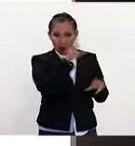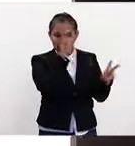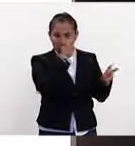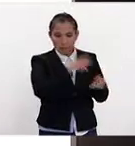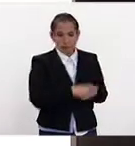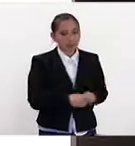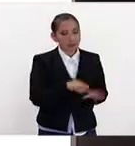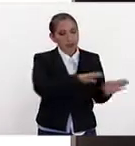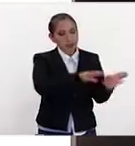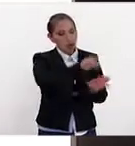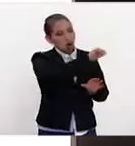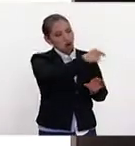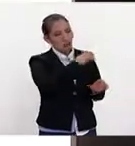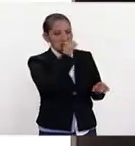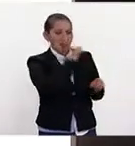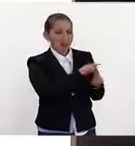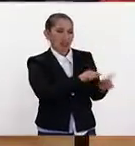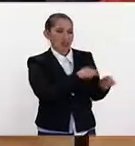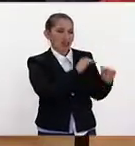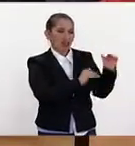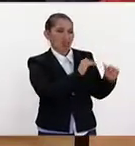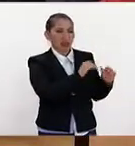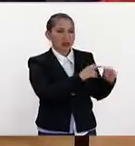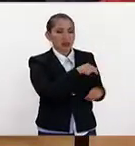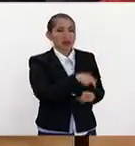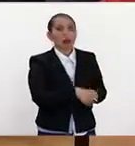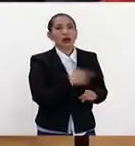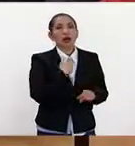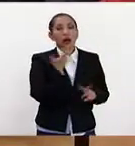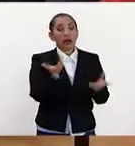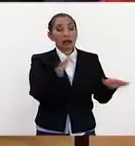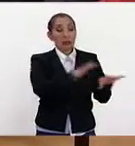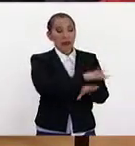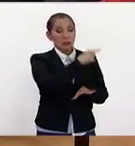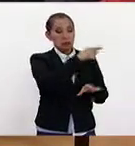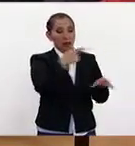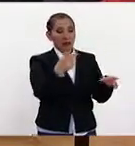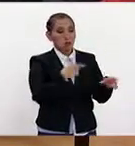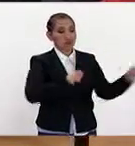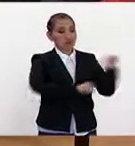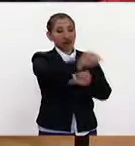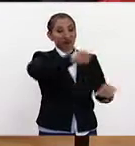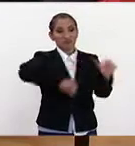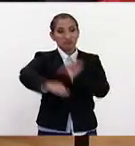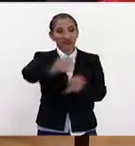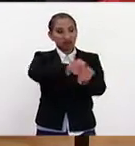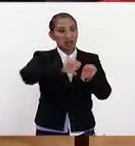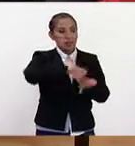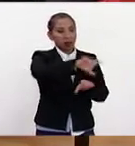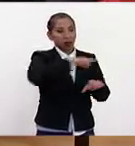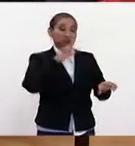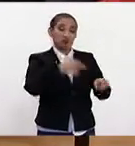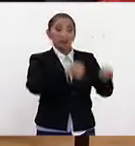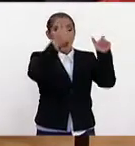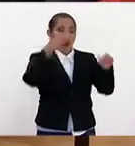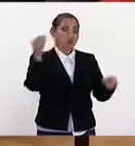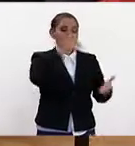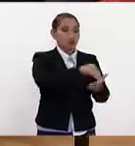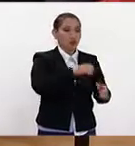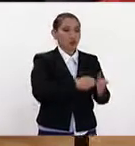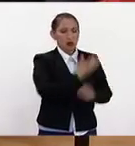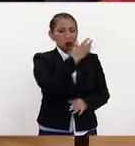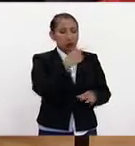rubros. En otras no tanto, pero los cambios que ha hecho en el gabinete han sido muy importantes,